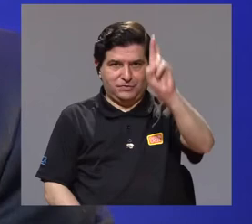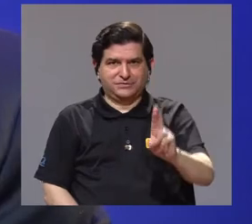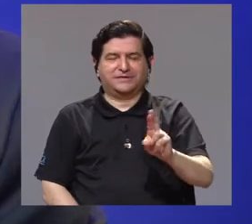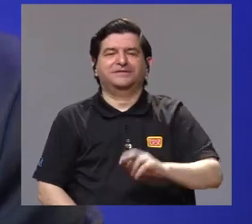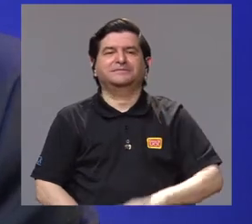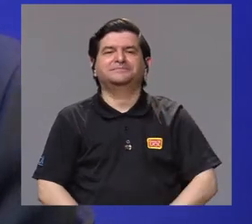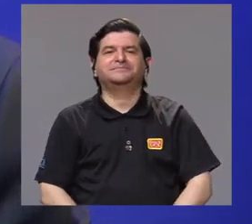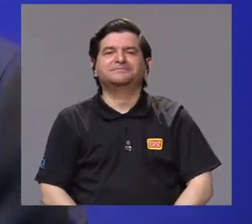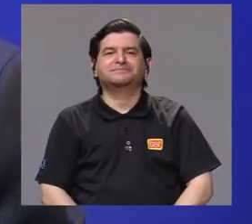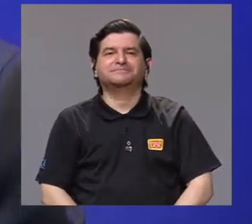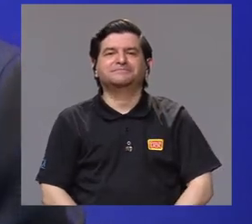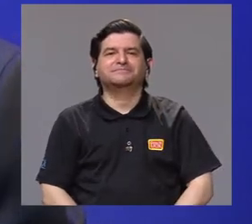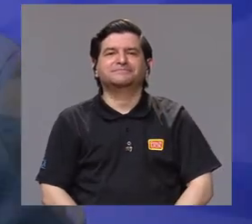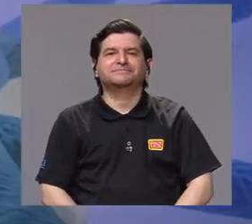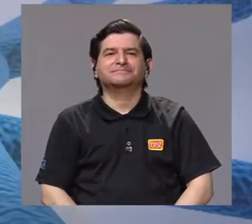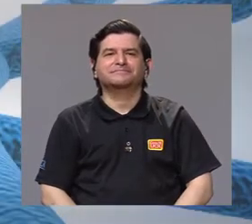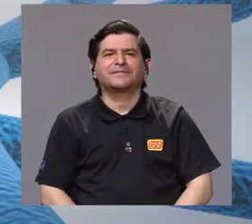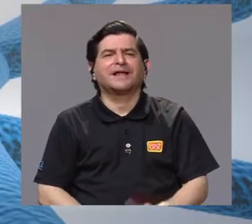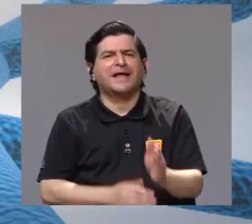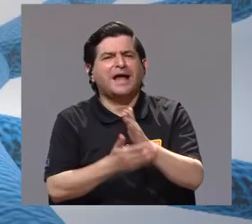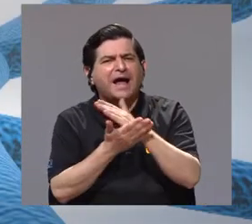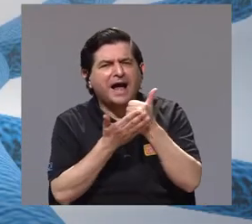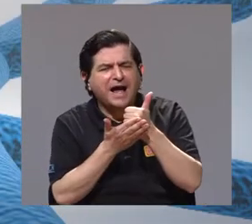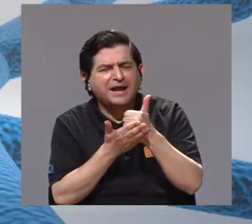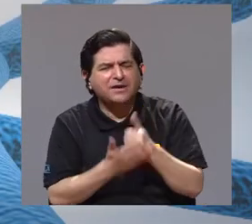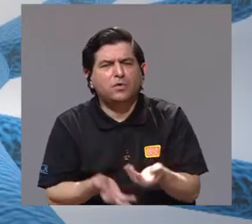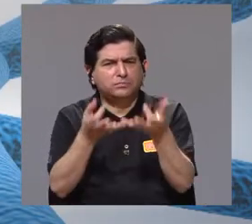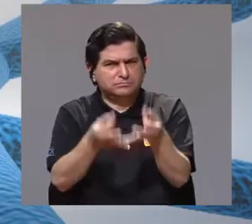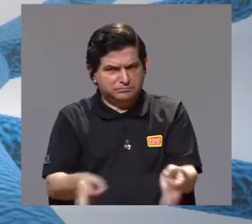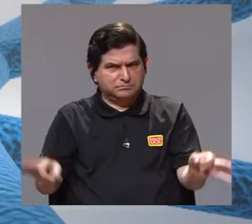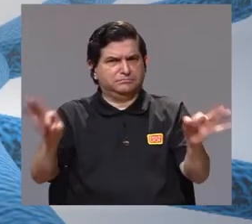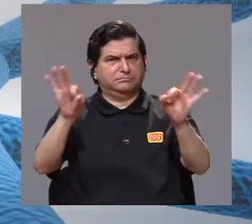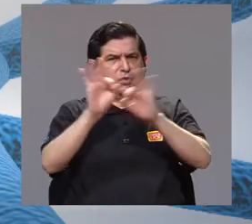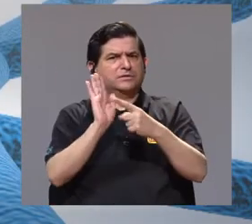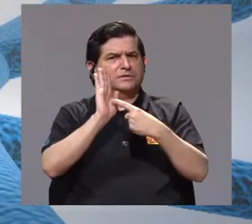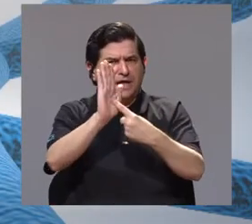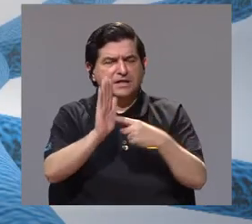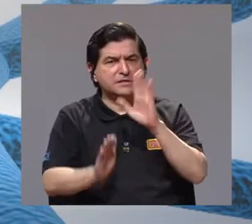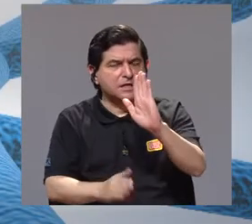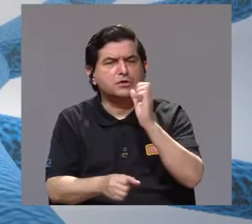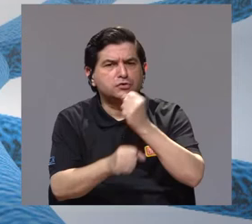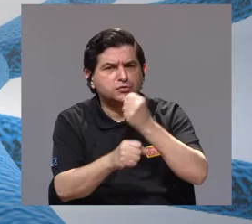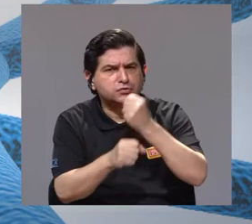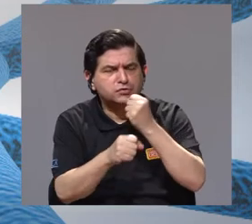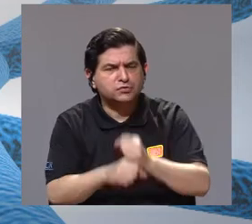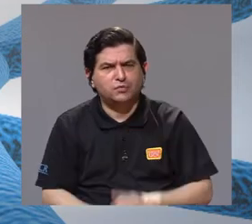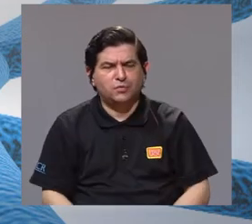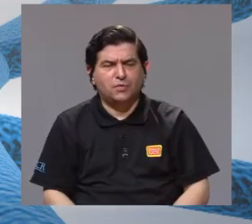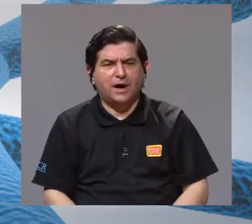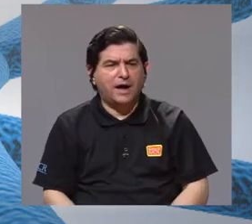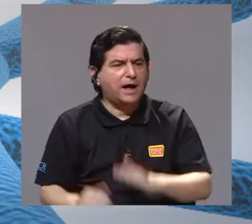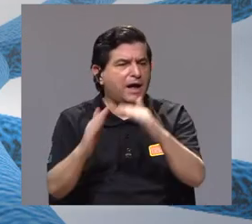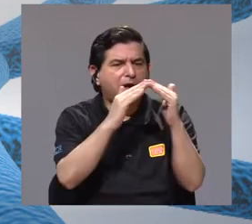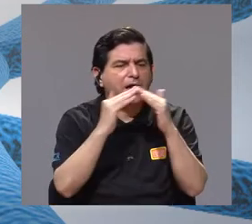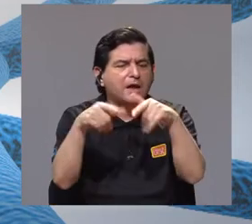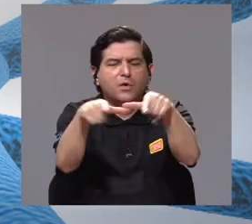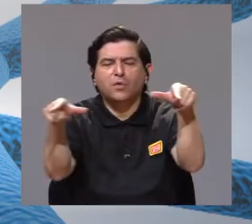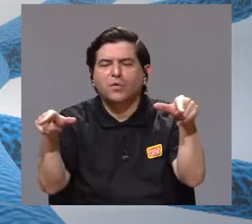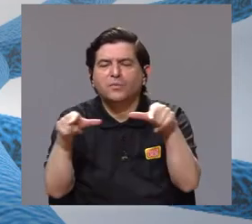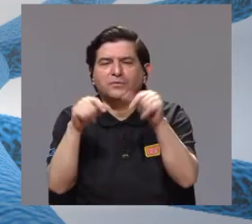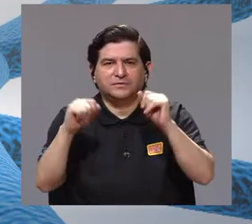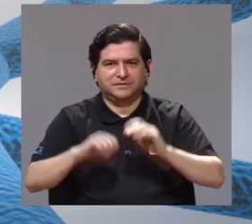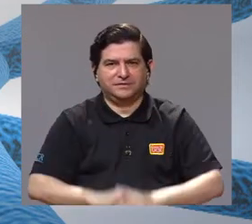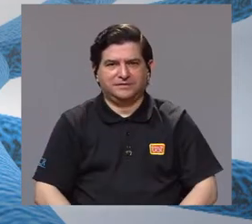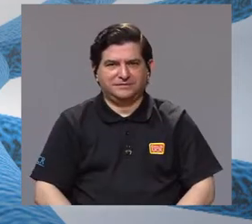Costa Rica. Bernal, algo que se ha destacado de lo que usted hace es el trabajo con